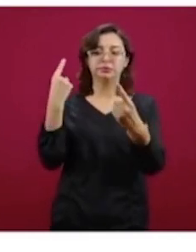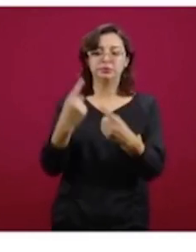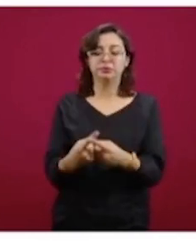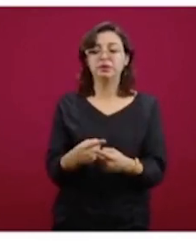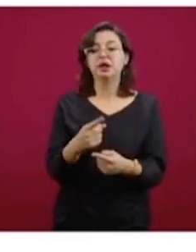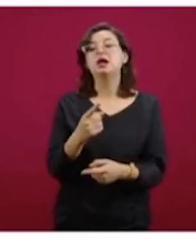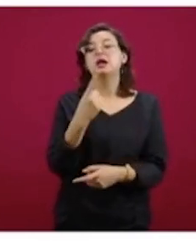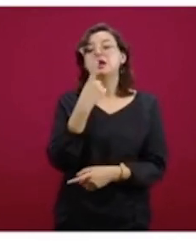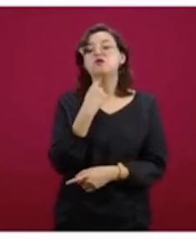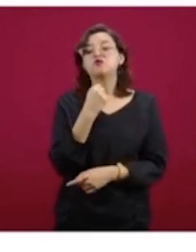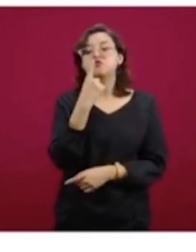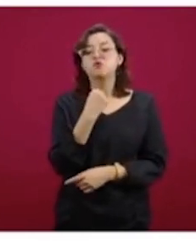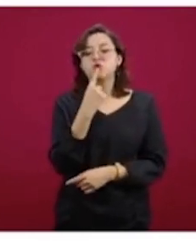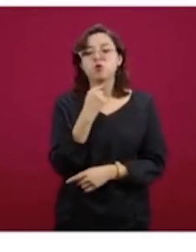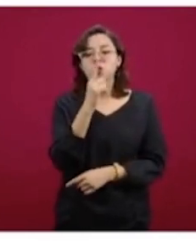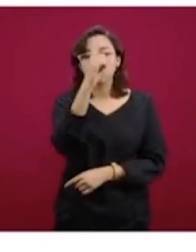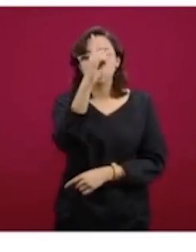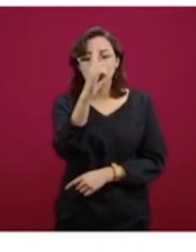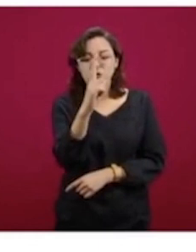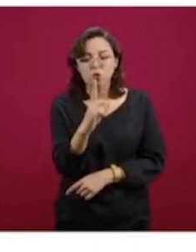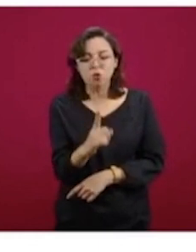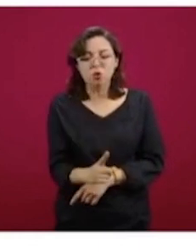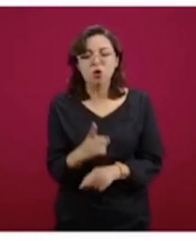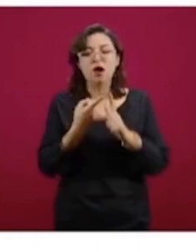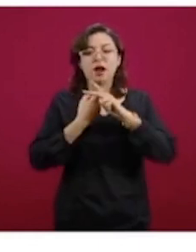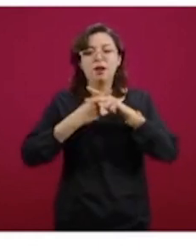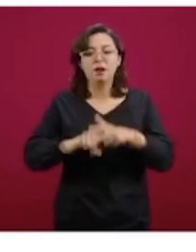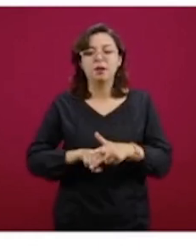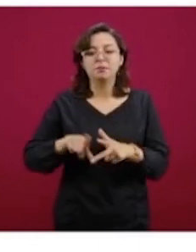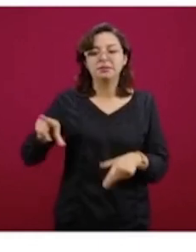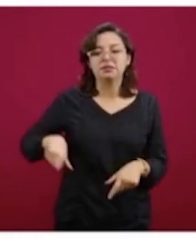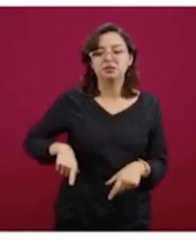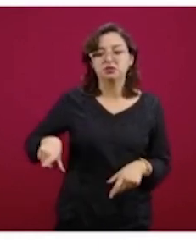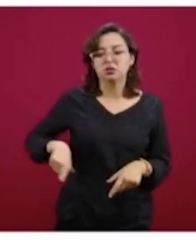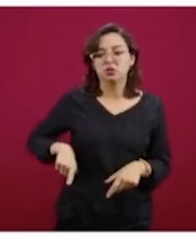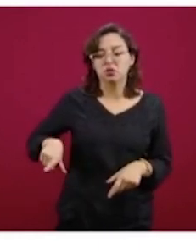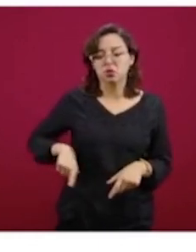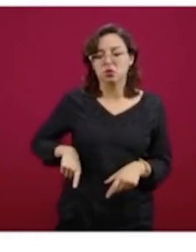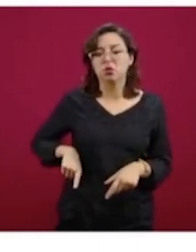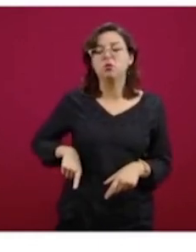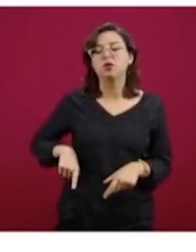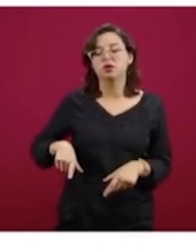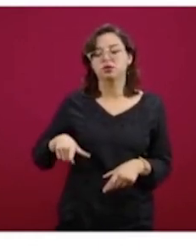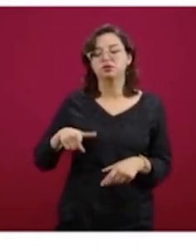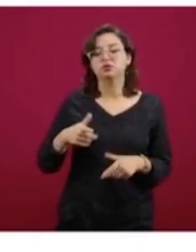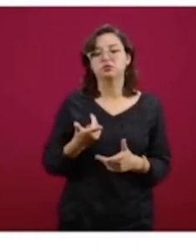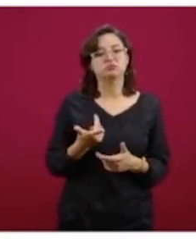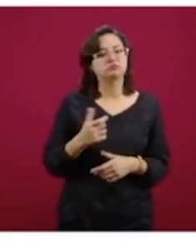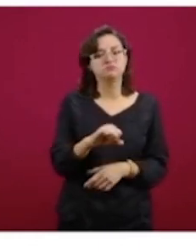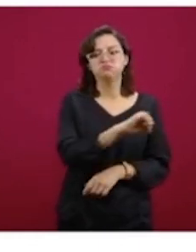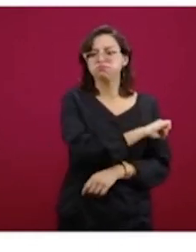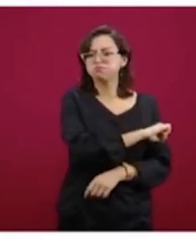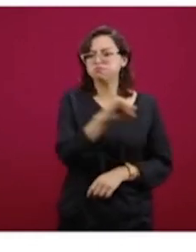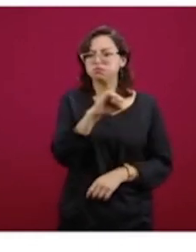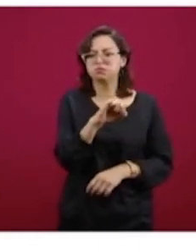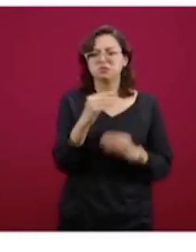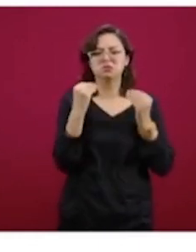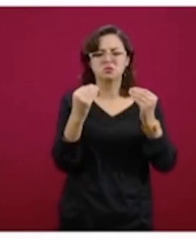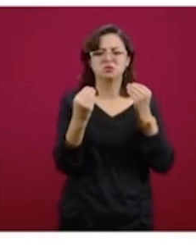recibimos la administración pública, con un pico en el número de feminicidios, pero